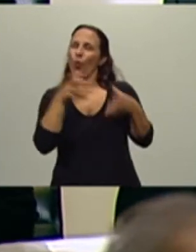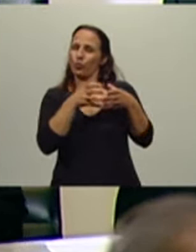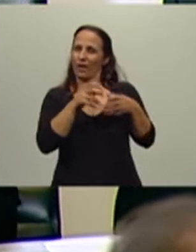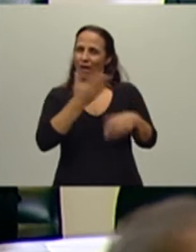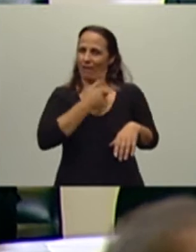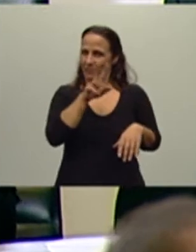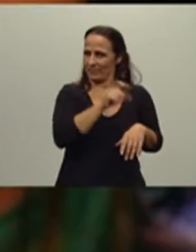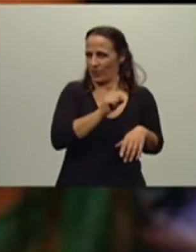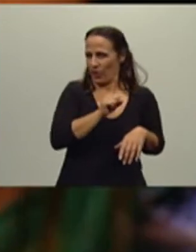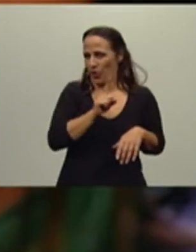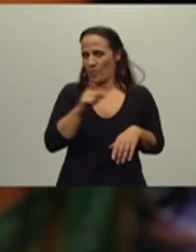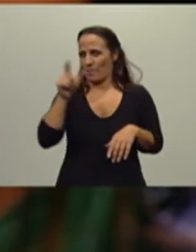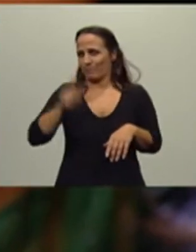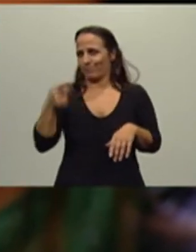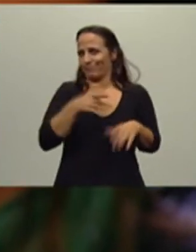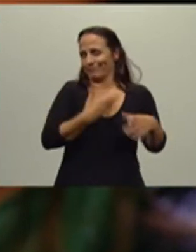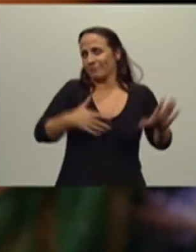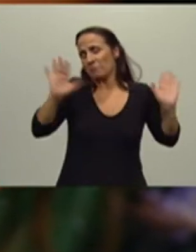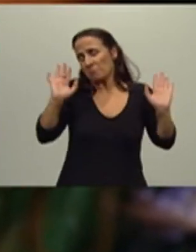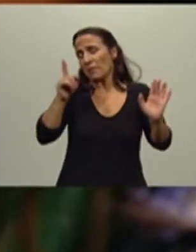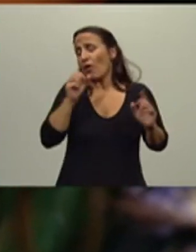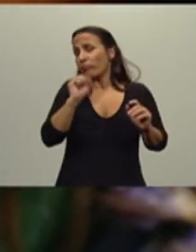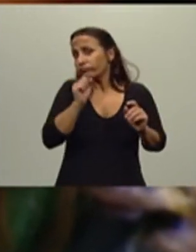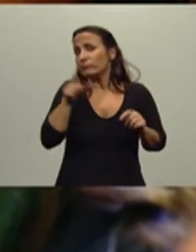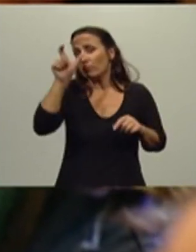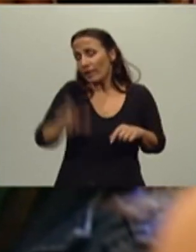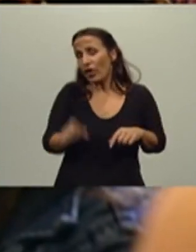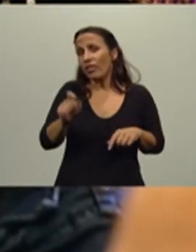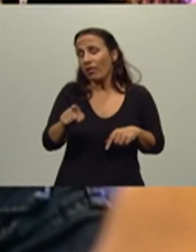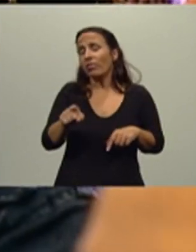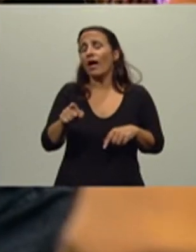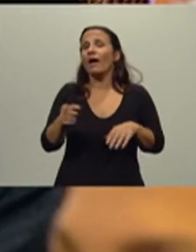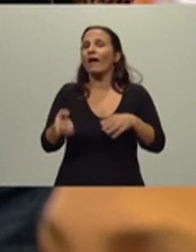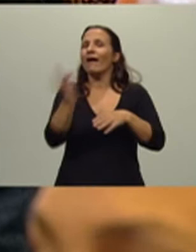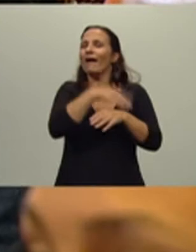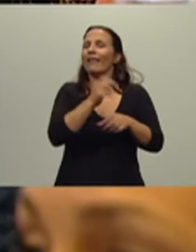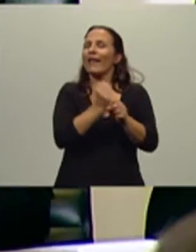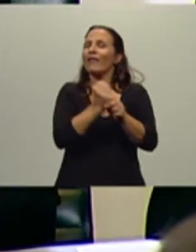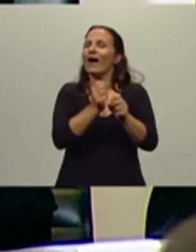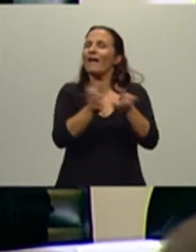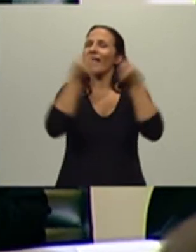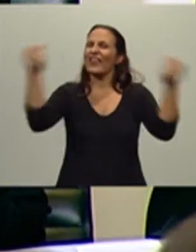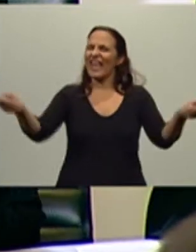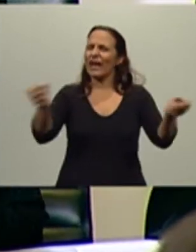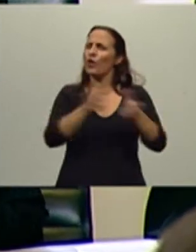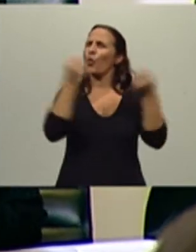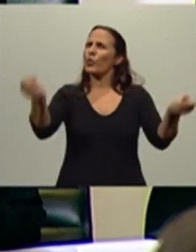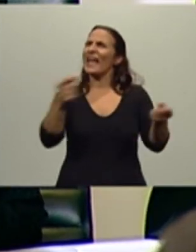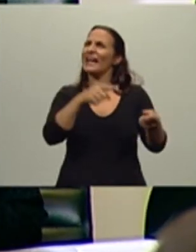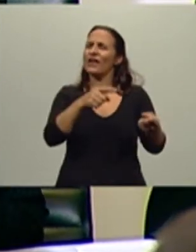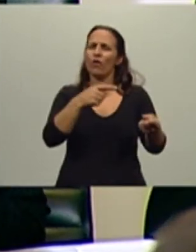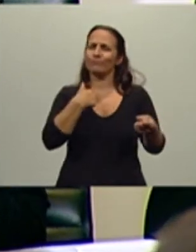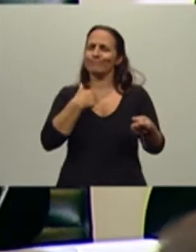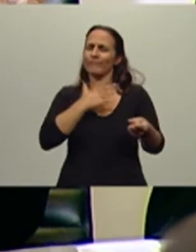nombrar, pero que era corresponsal de un diario que tampoco nos quiere mucho en